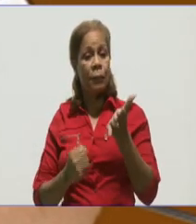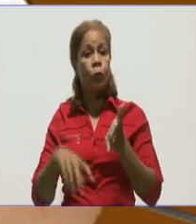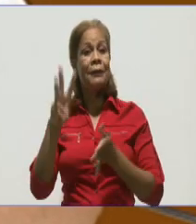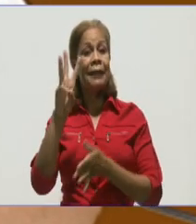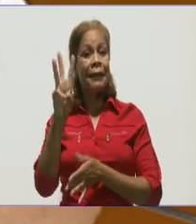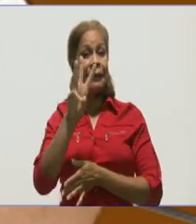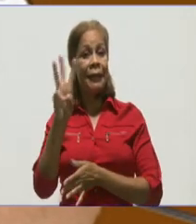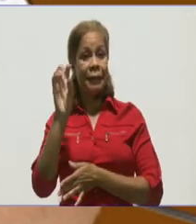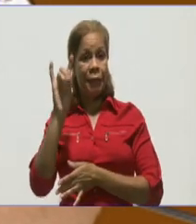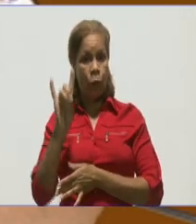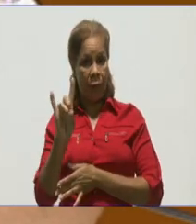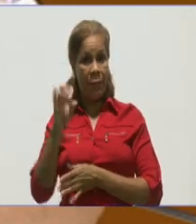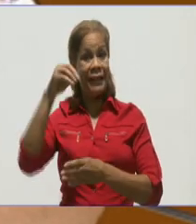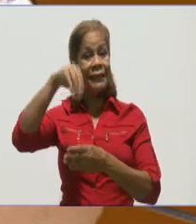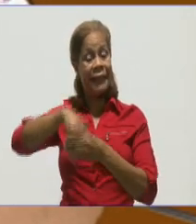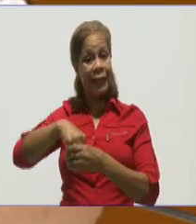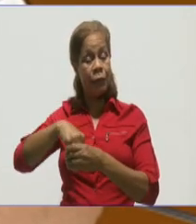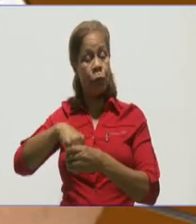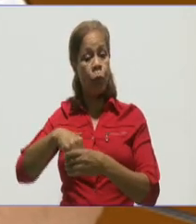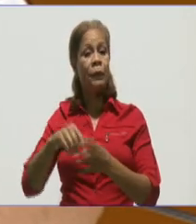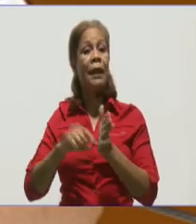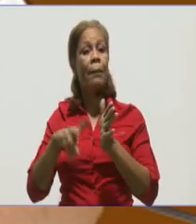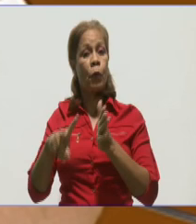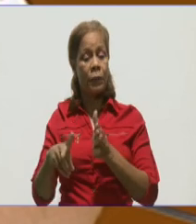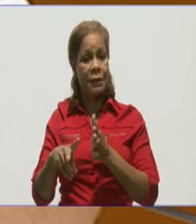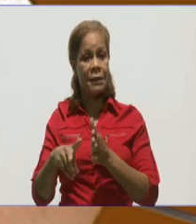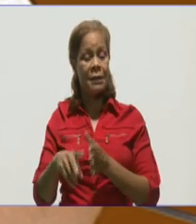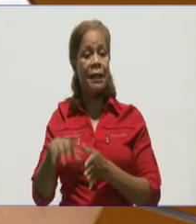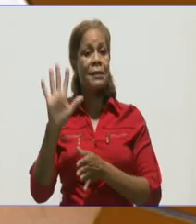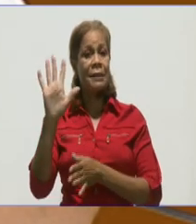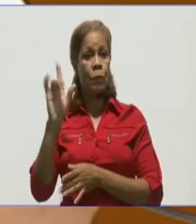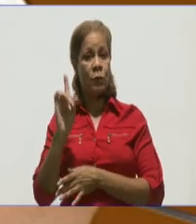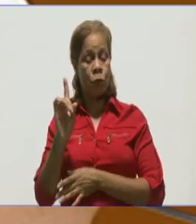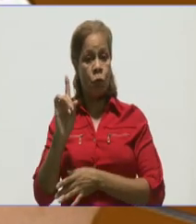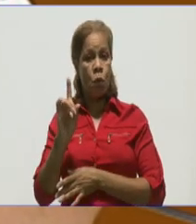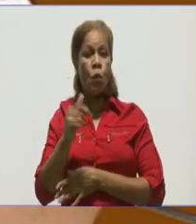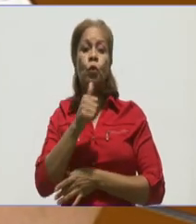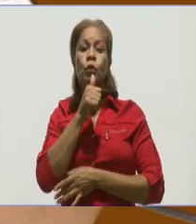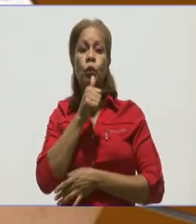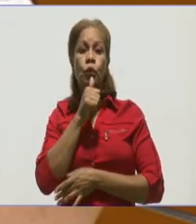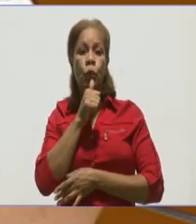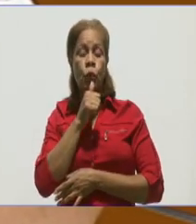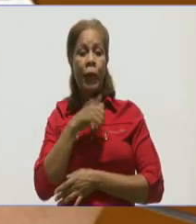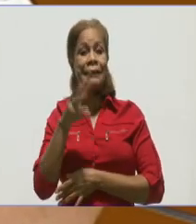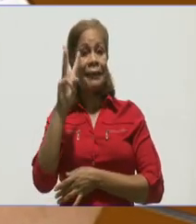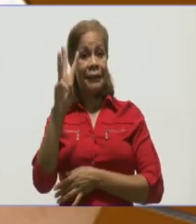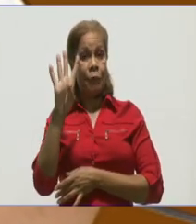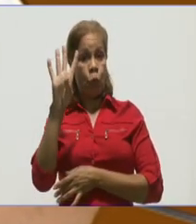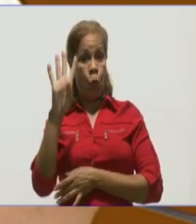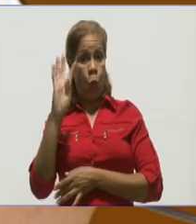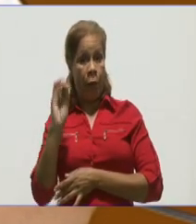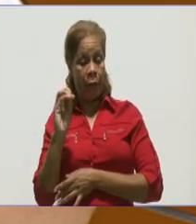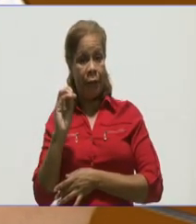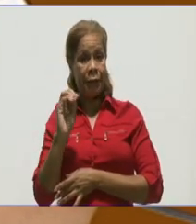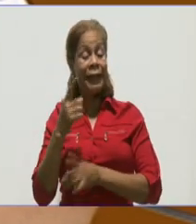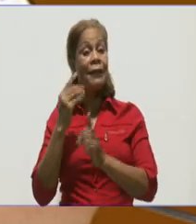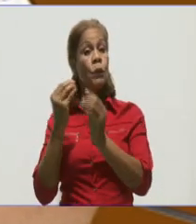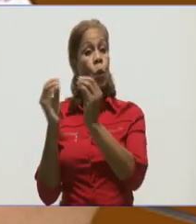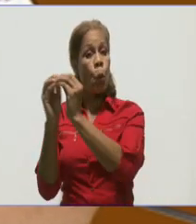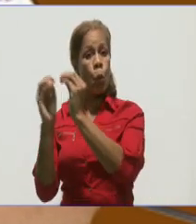dentro de la provincia y 51 en Santiago de Cuba. Sospechosos 440 y por contacto 1